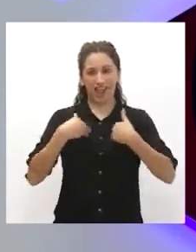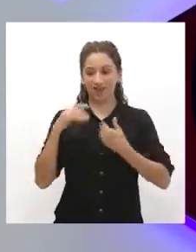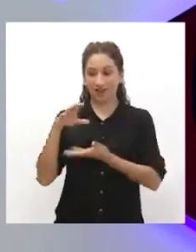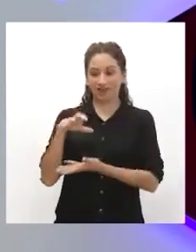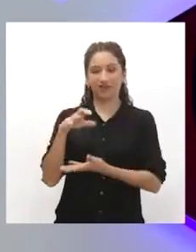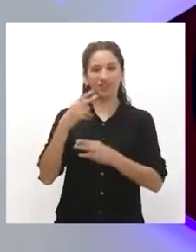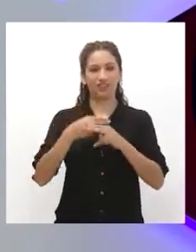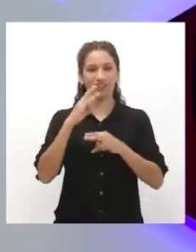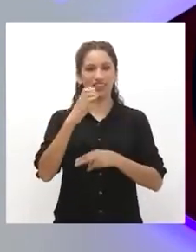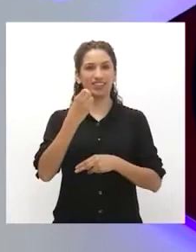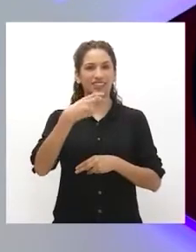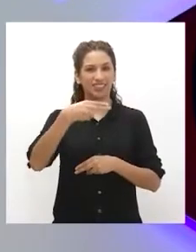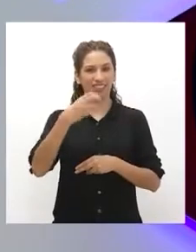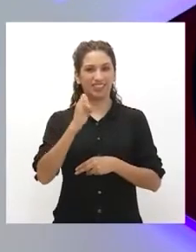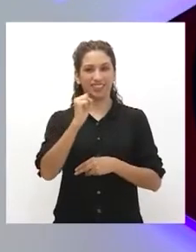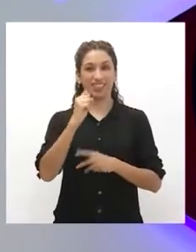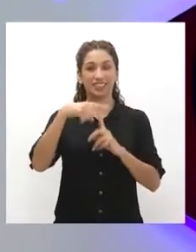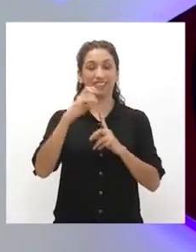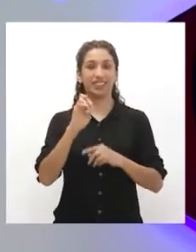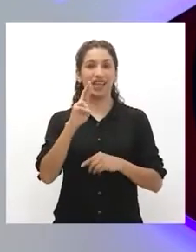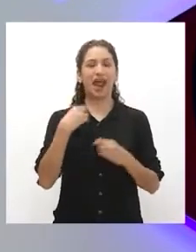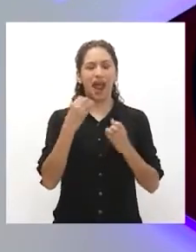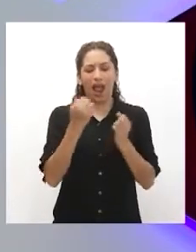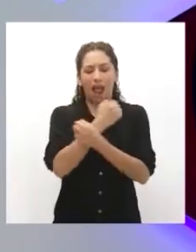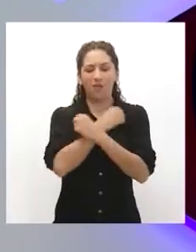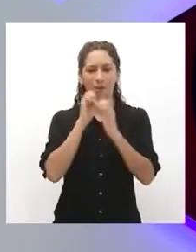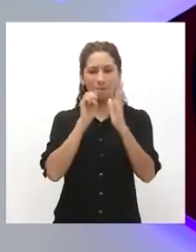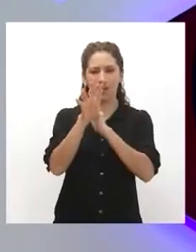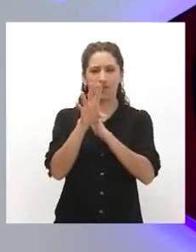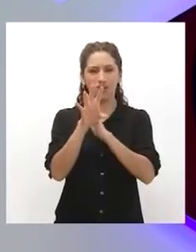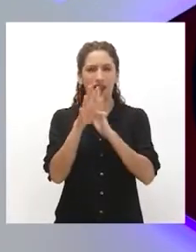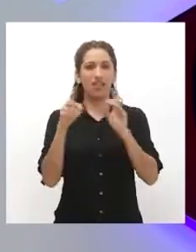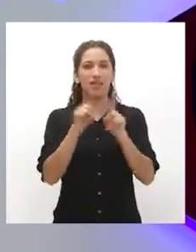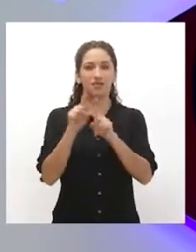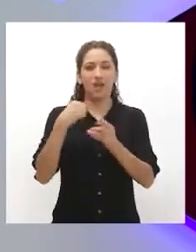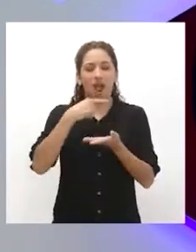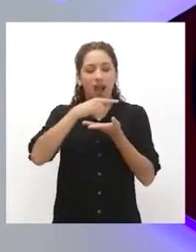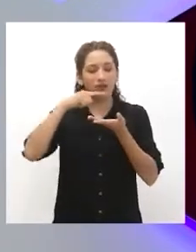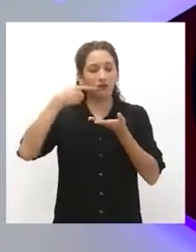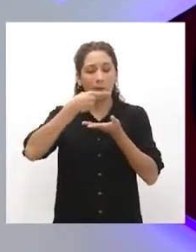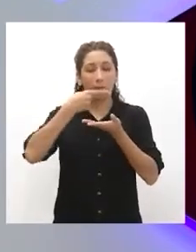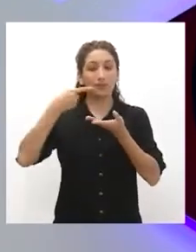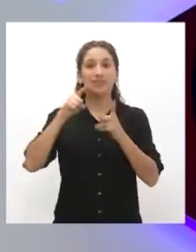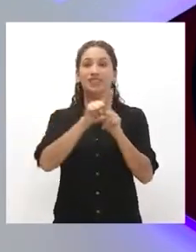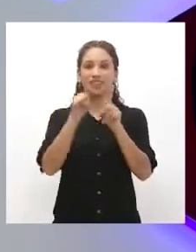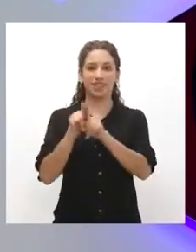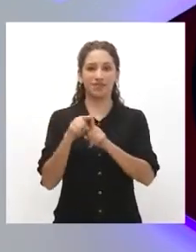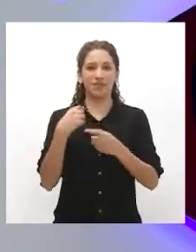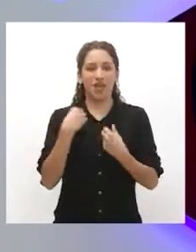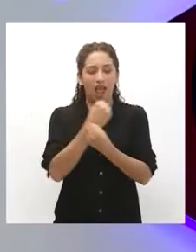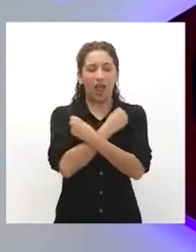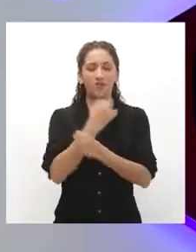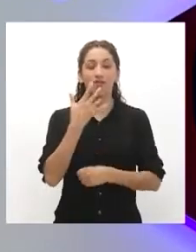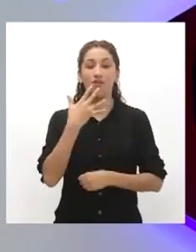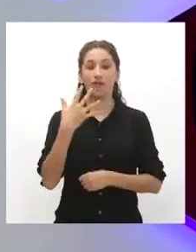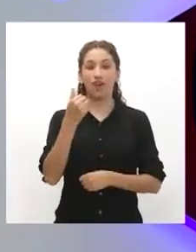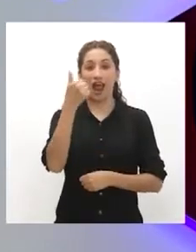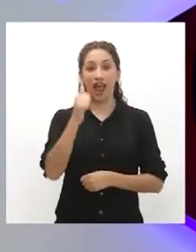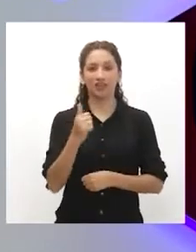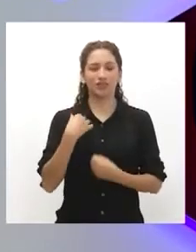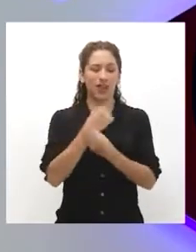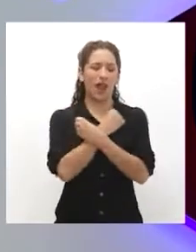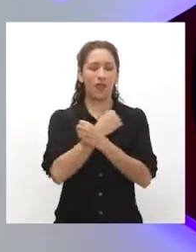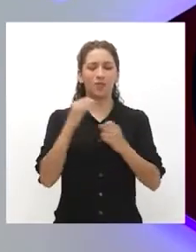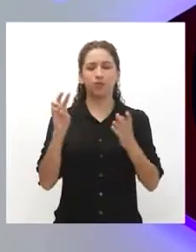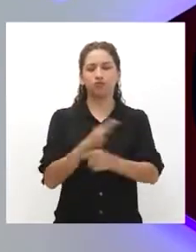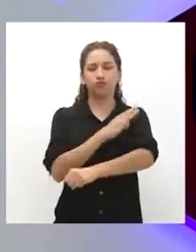Chester. Uy, soy fanática de las películas de ciencia ficción. Me encanta comer anticuchos. Mi color favorito es el azul. Y disfruto leer escuchando K